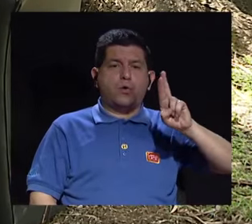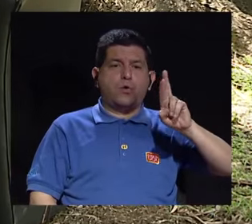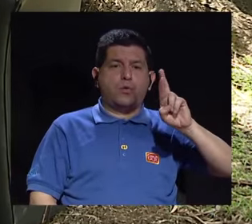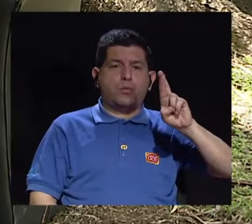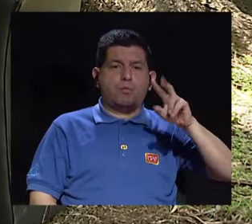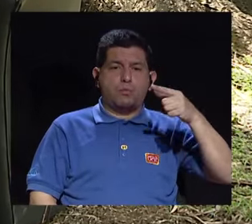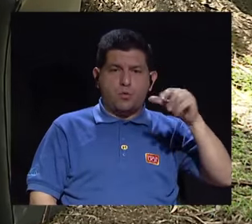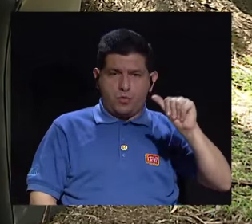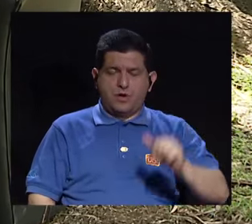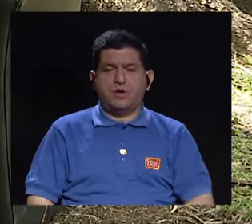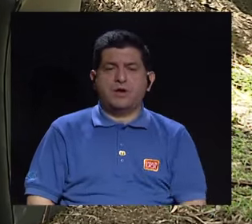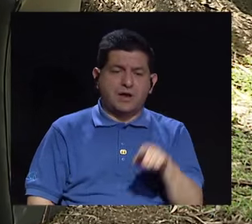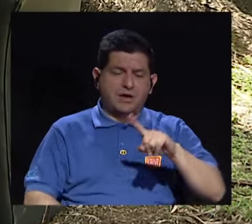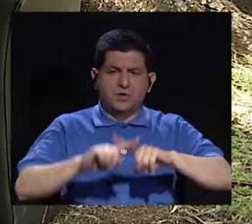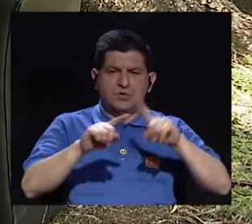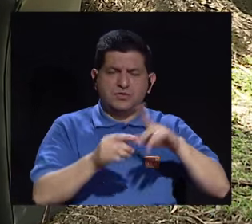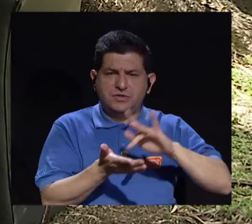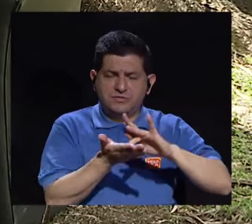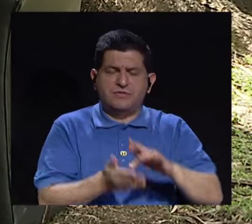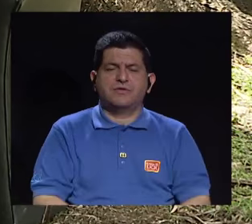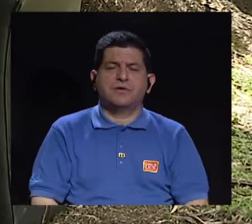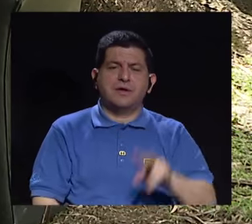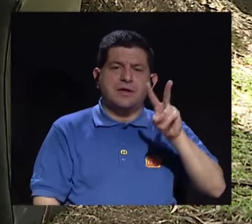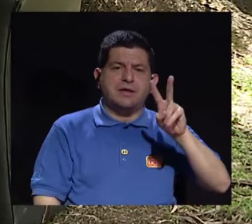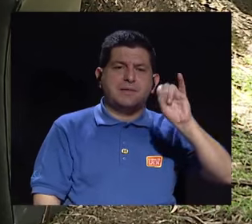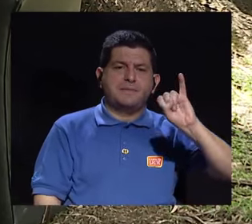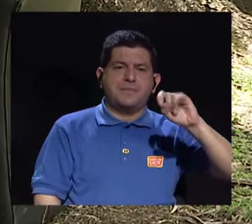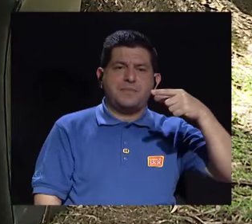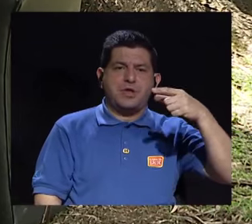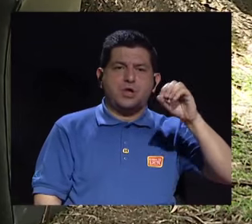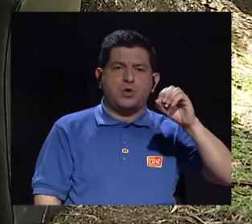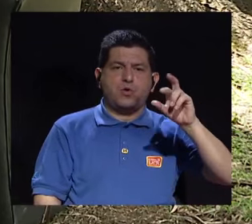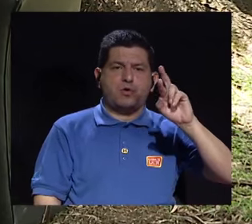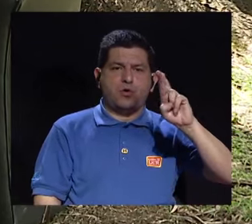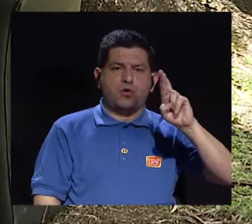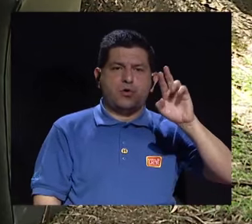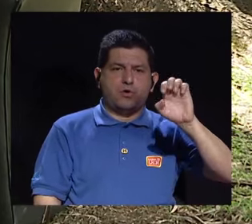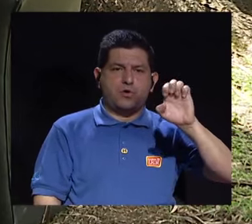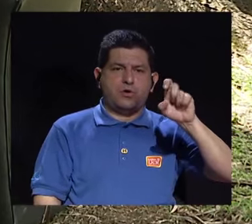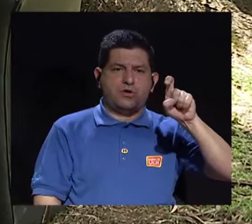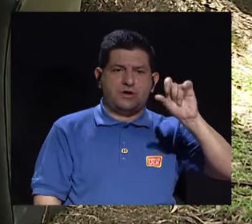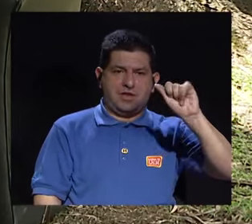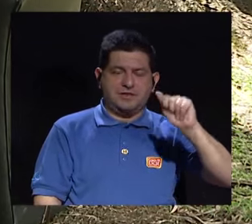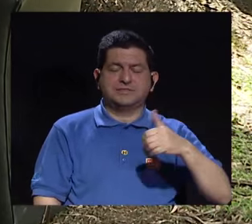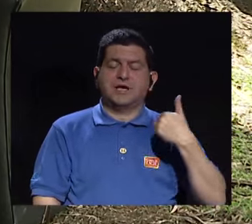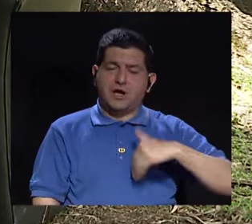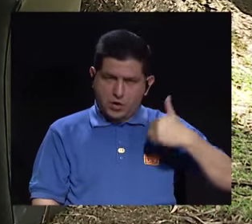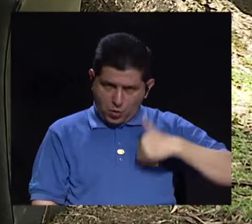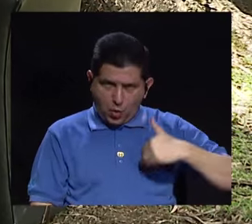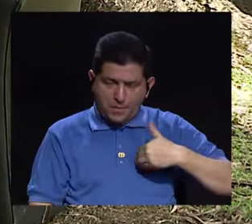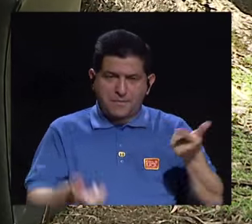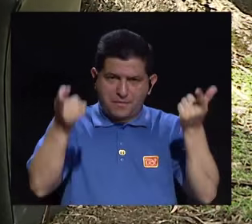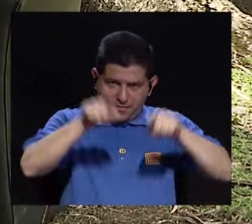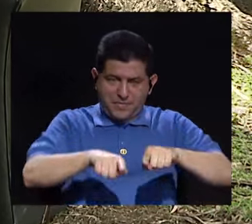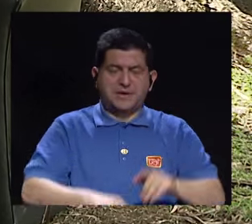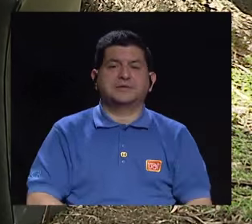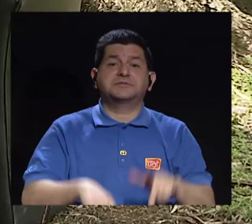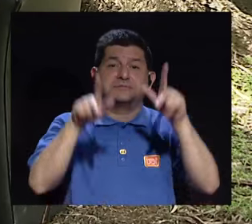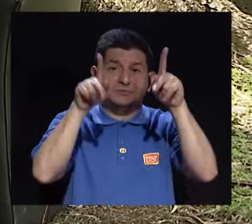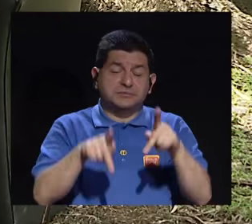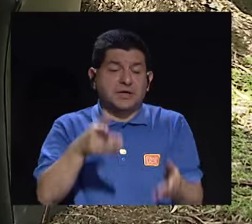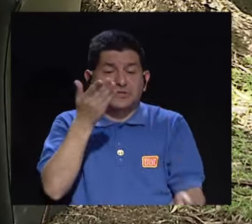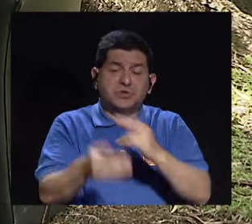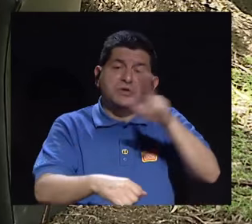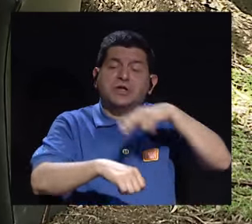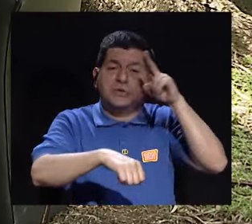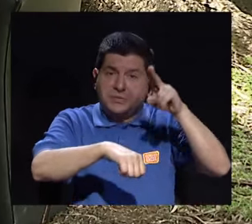laxantes diuréticos. Y la vigorexia normalmente se da en una población más bien masculina, población que se